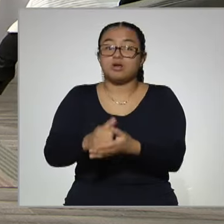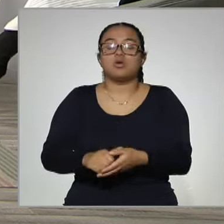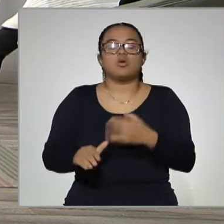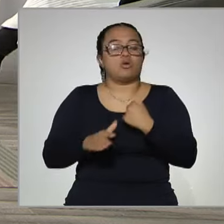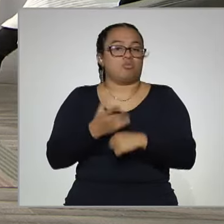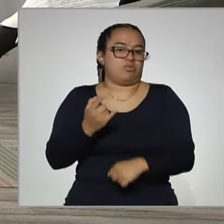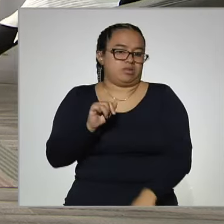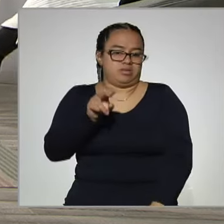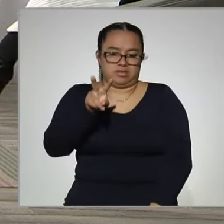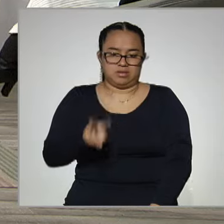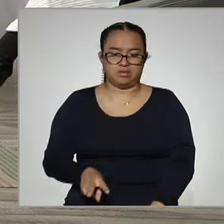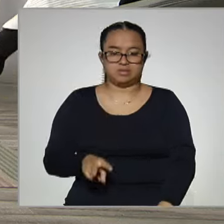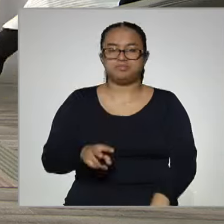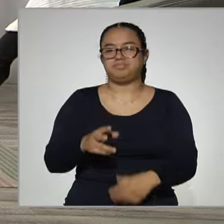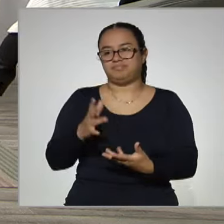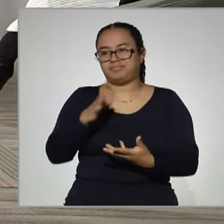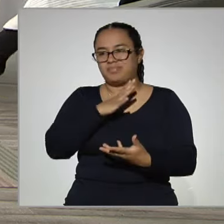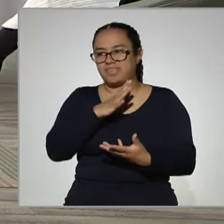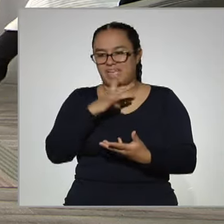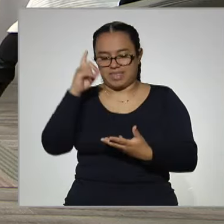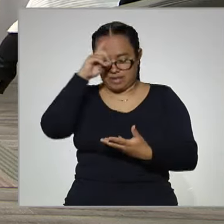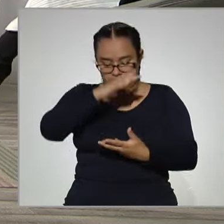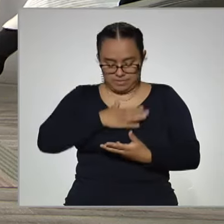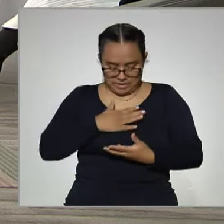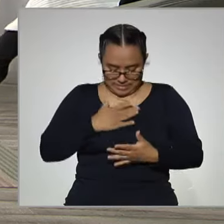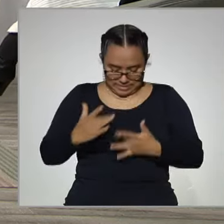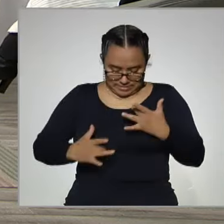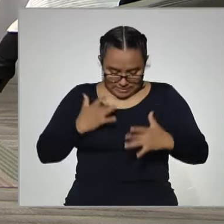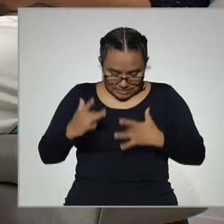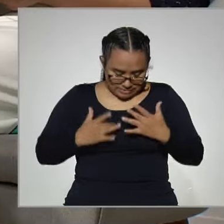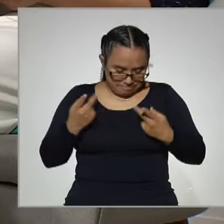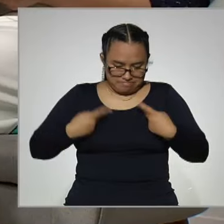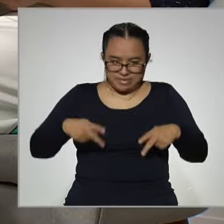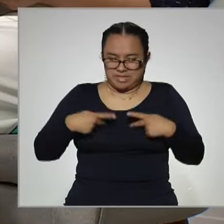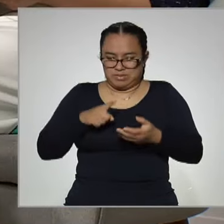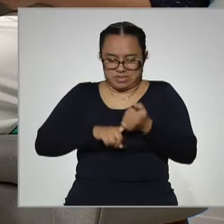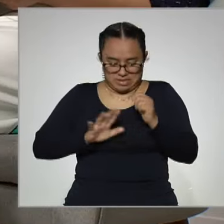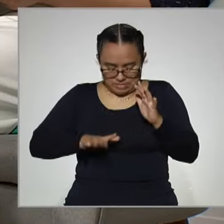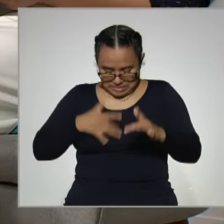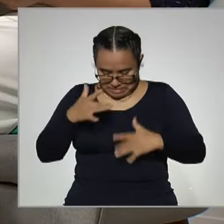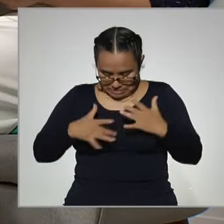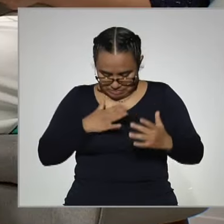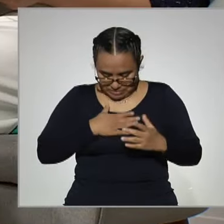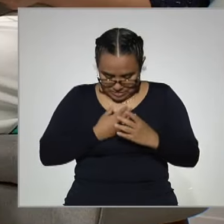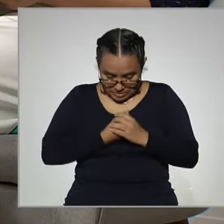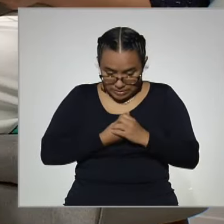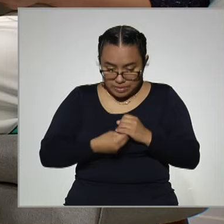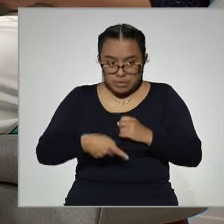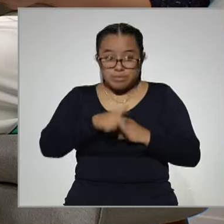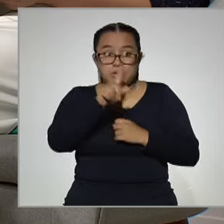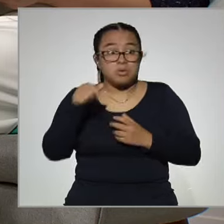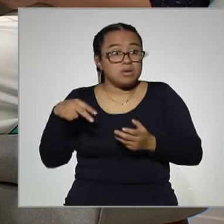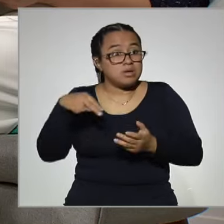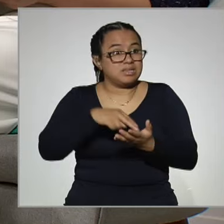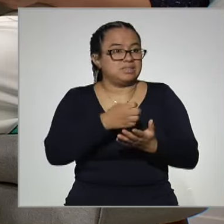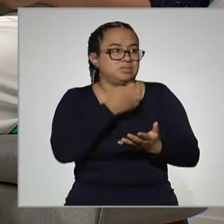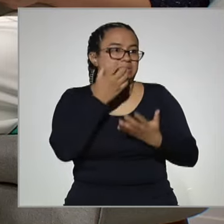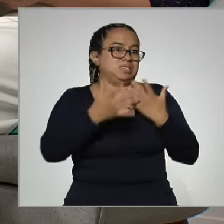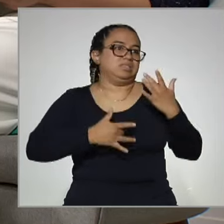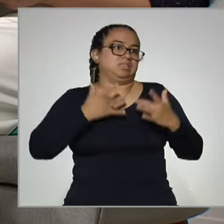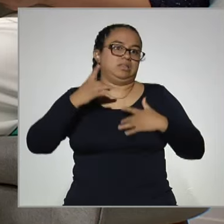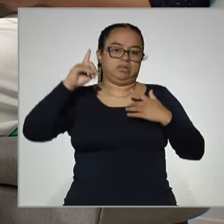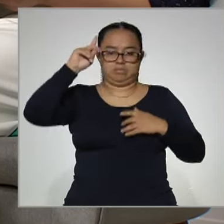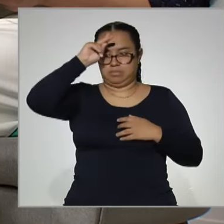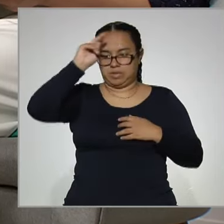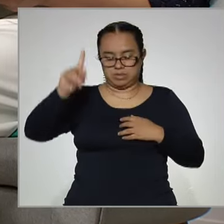realidades, además de las dificultades personales que las personas se enfrentan, pues sí hay realidades que las instituciones